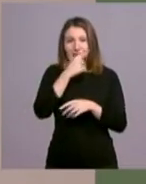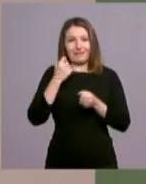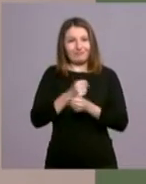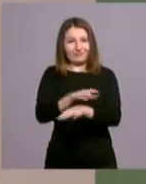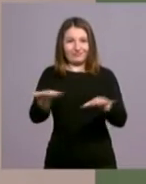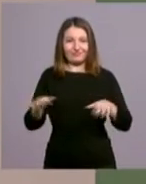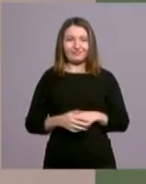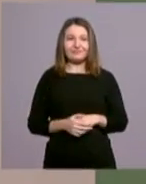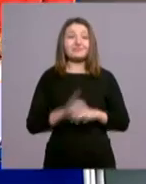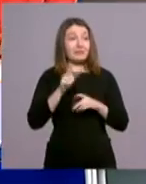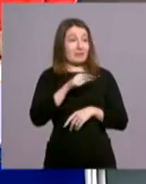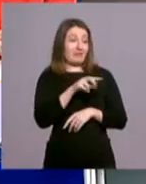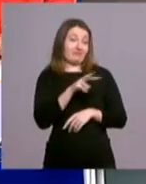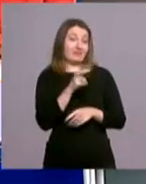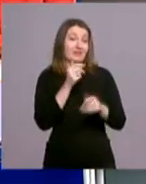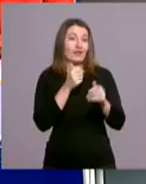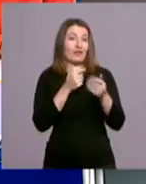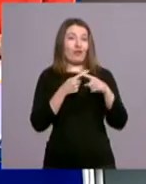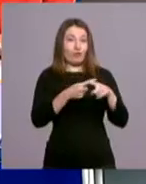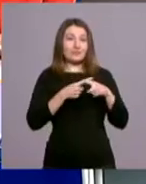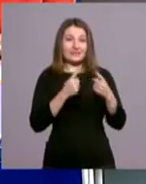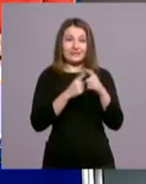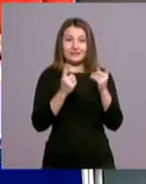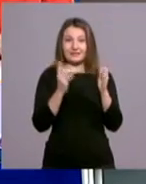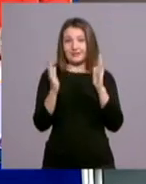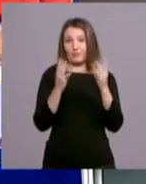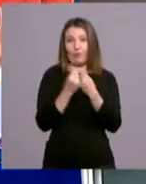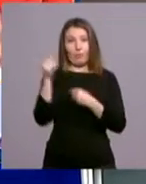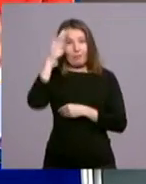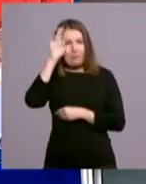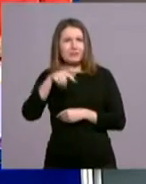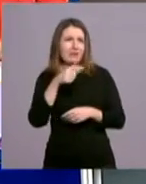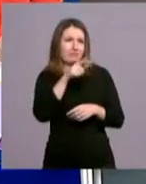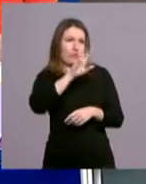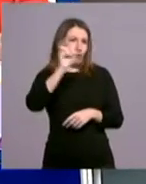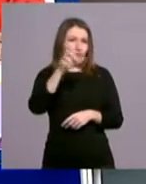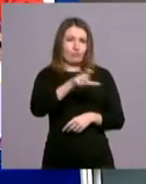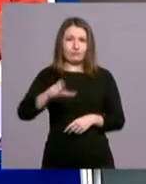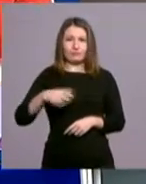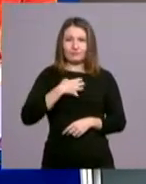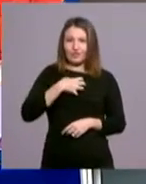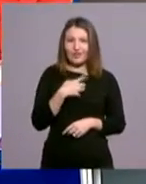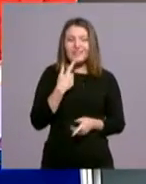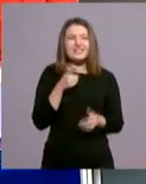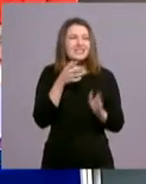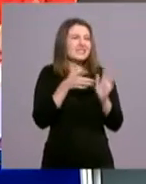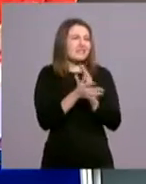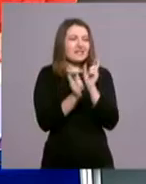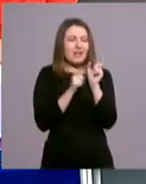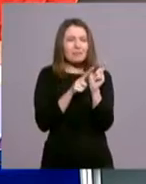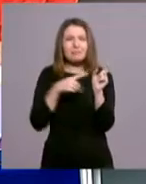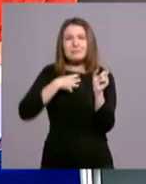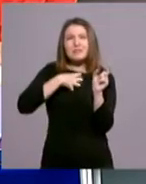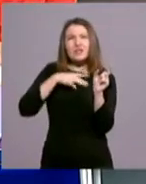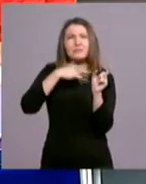Papa, pero también con otros misioneros de la misericordia, un tiempo compartido con hermanos. ¿Qué es un misionero de la misericordia? ¿En qué